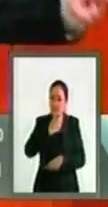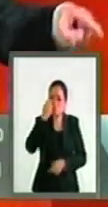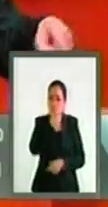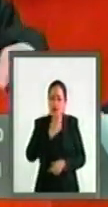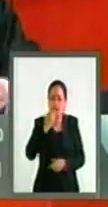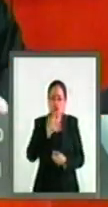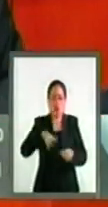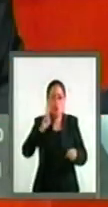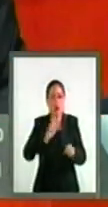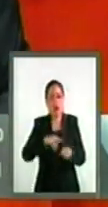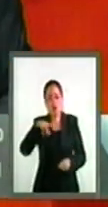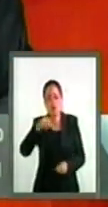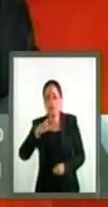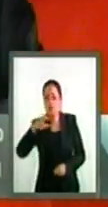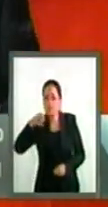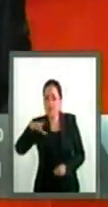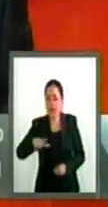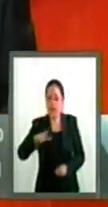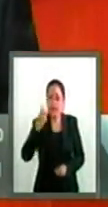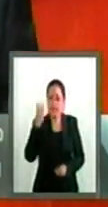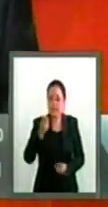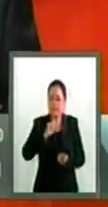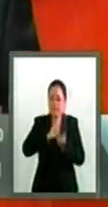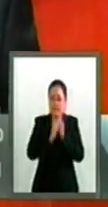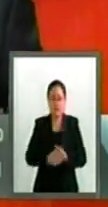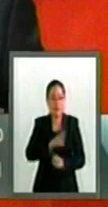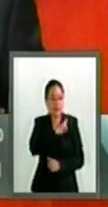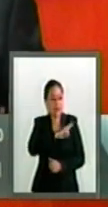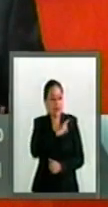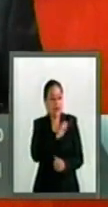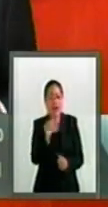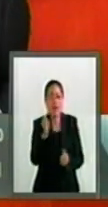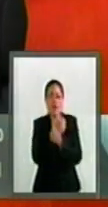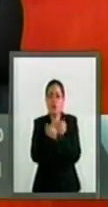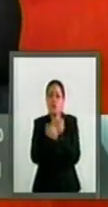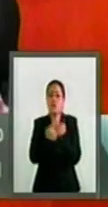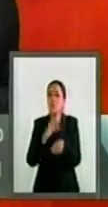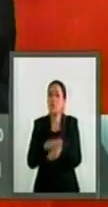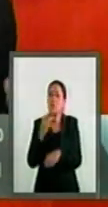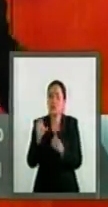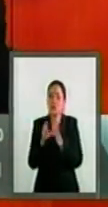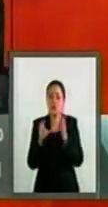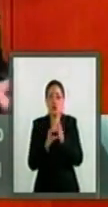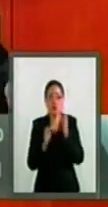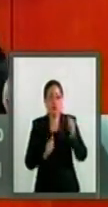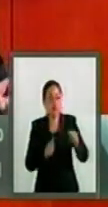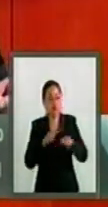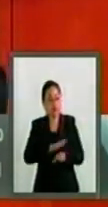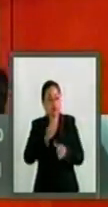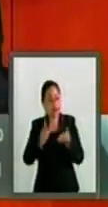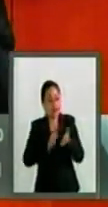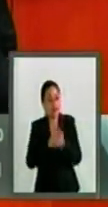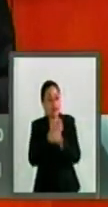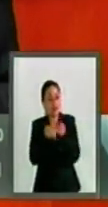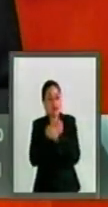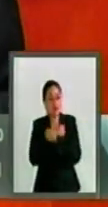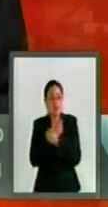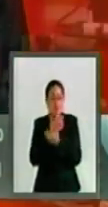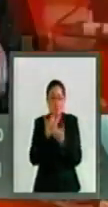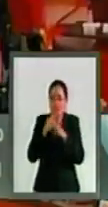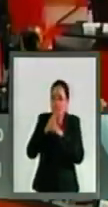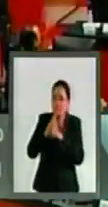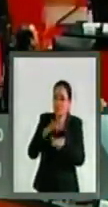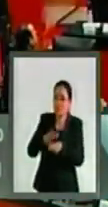la privatización de todo el sistema. Por tanto, la reforma constitucional educativa no responder ni garantizar